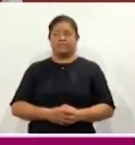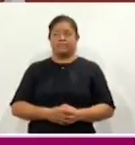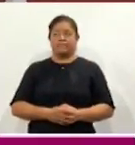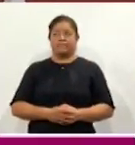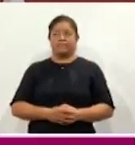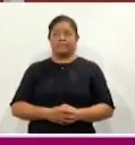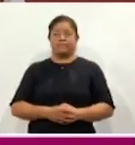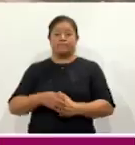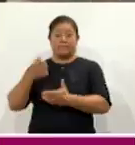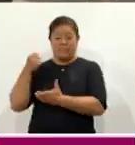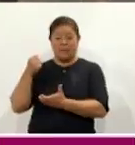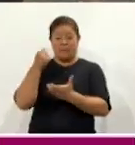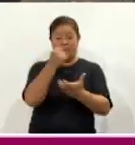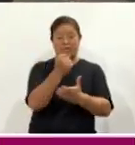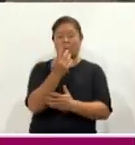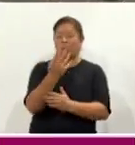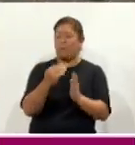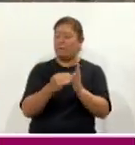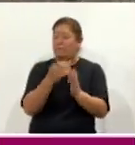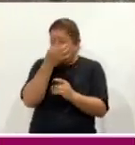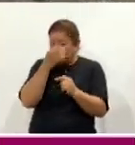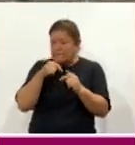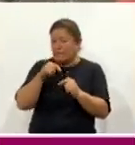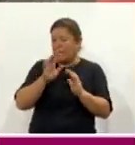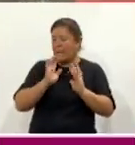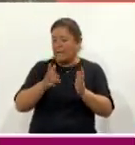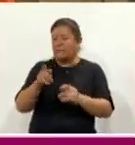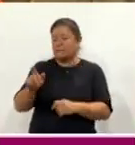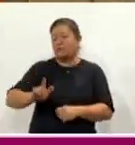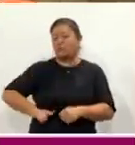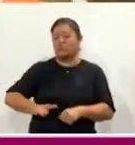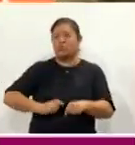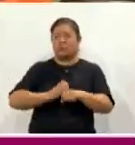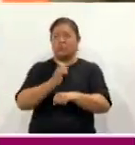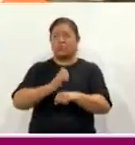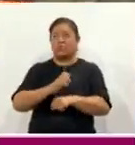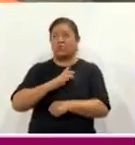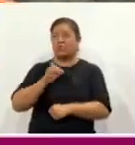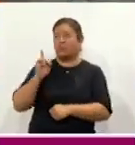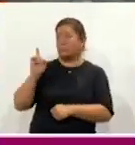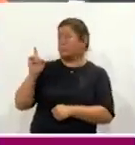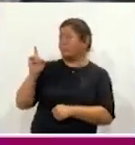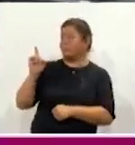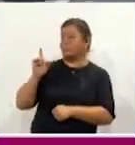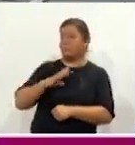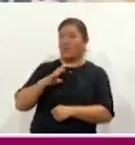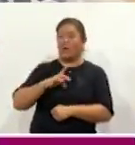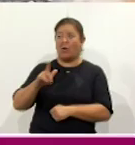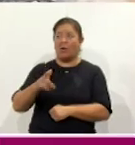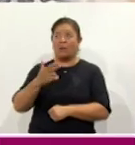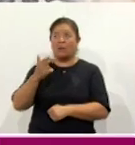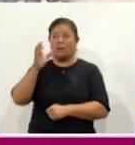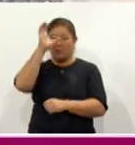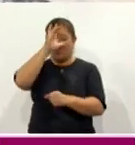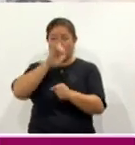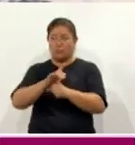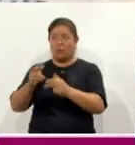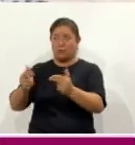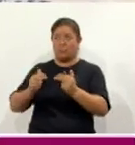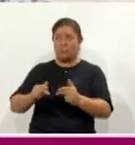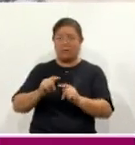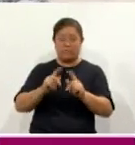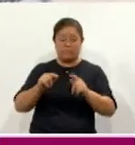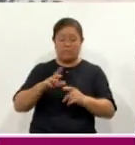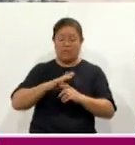Con una inversión cercana a los 4 millones de pesos, el gobierno del Estado rehabilitó la bodega del acervo cultural de Tlaxcala, además de ampliar la